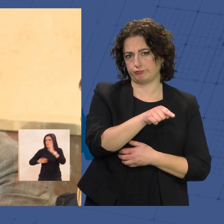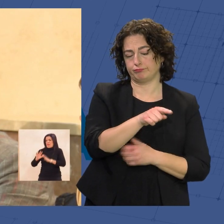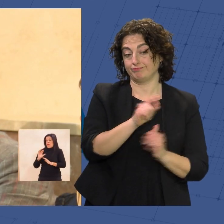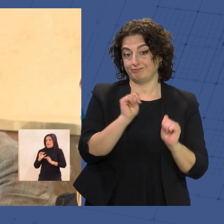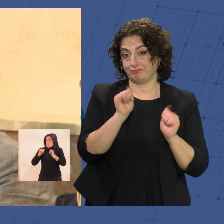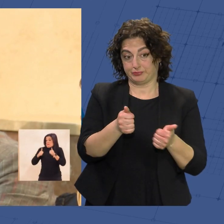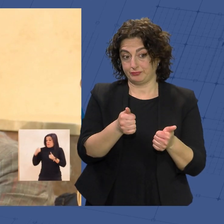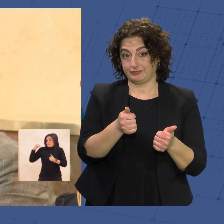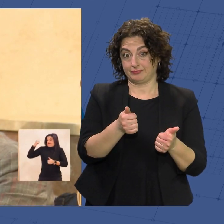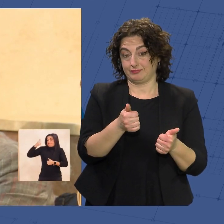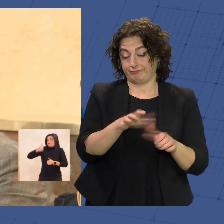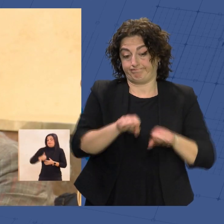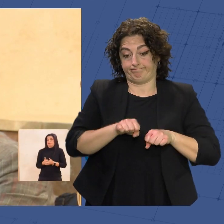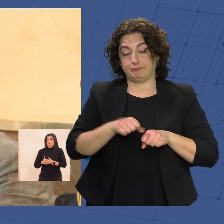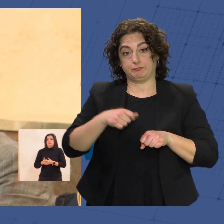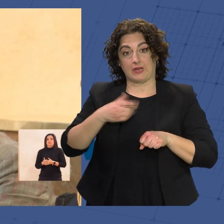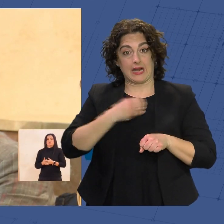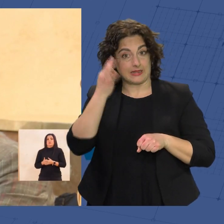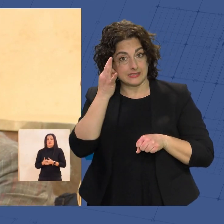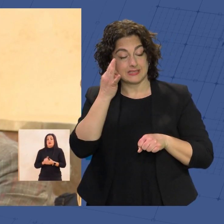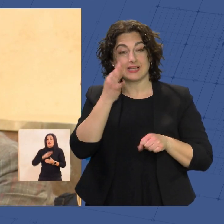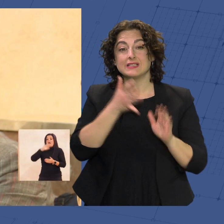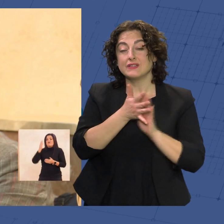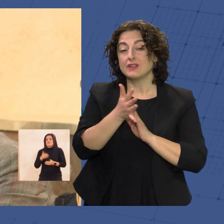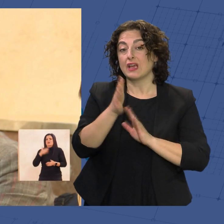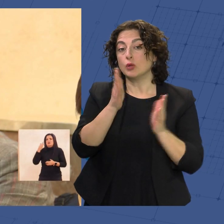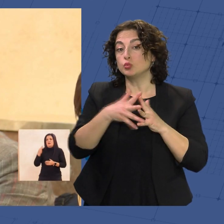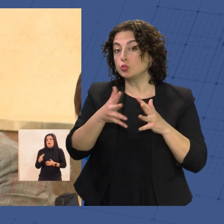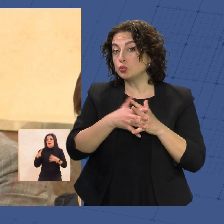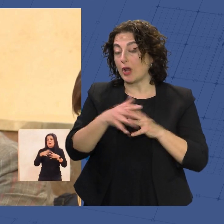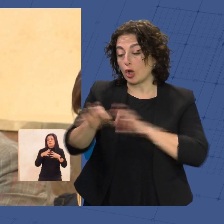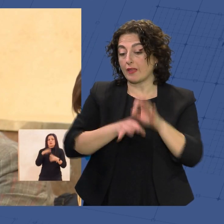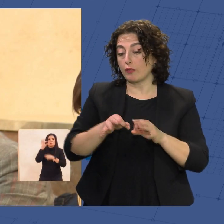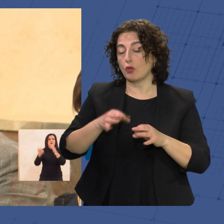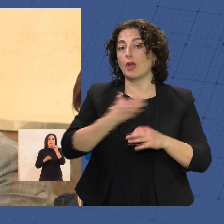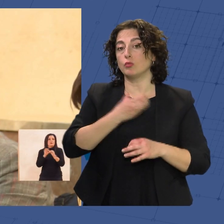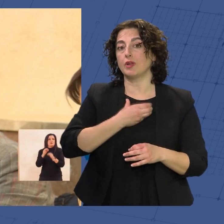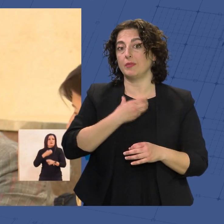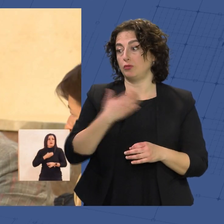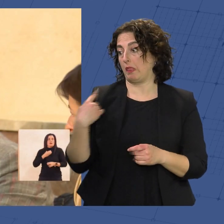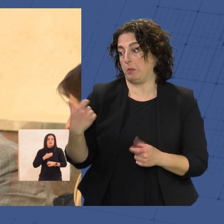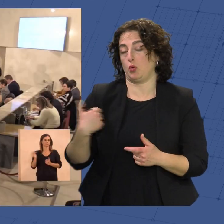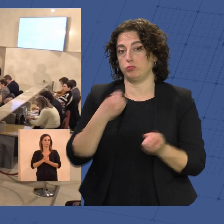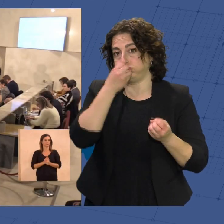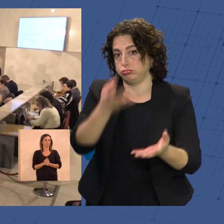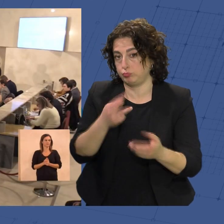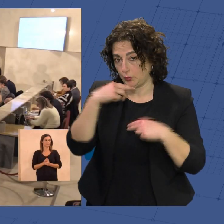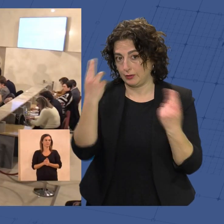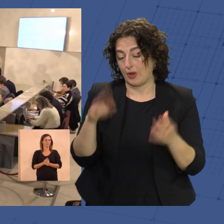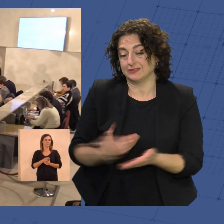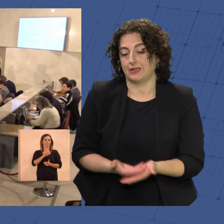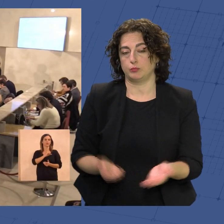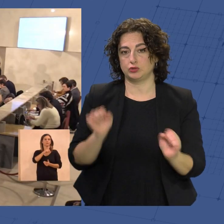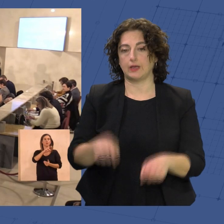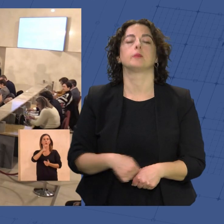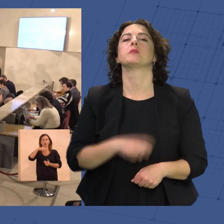esta corporación y que ha provocado, además, que la estructura organizativa de este ayuntamiento no se haya conocido hasta hace muy poquitos días. Por su parte,